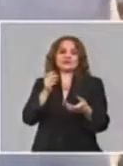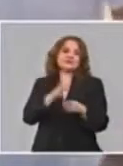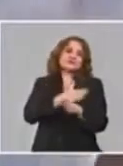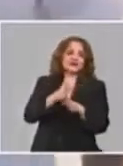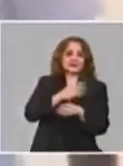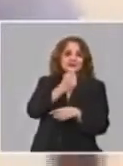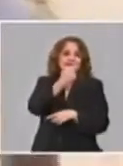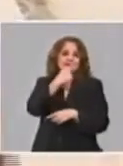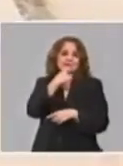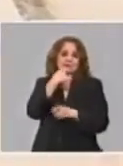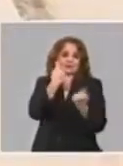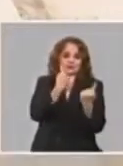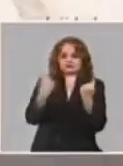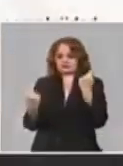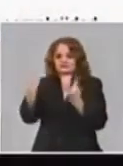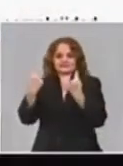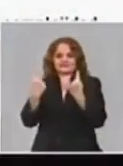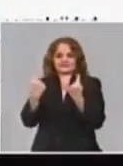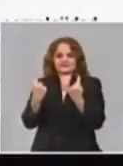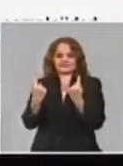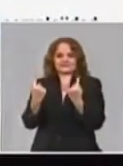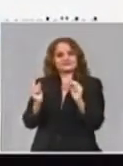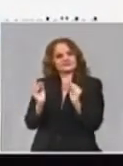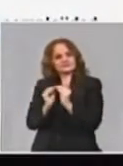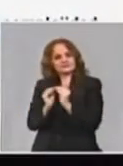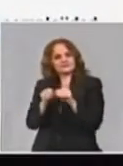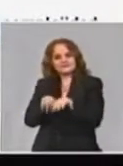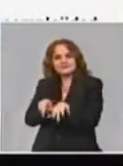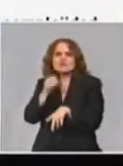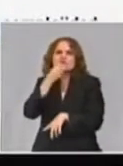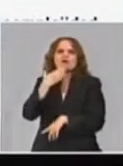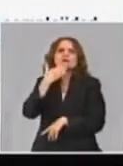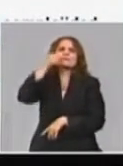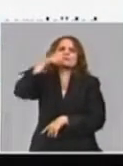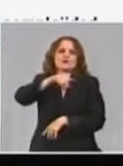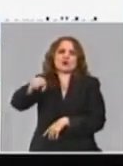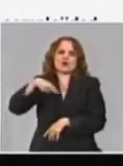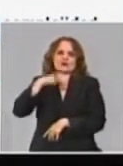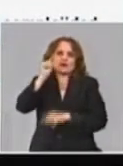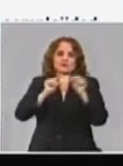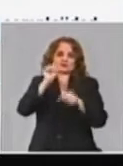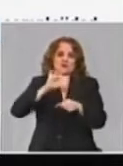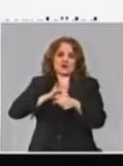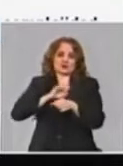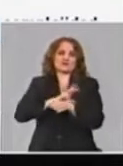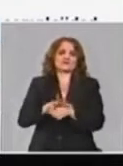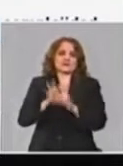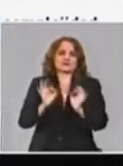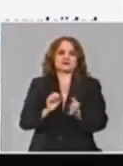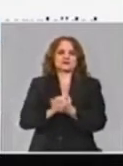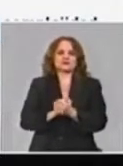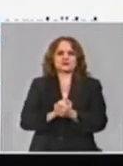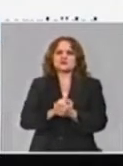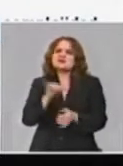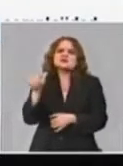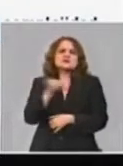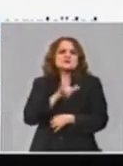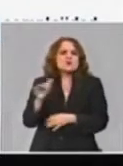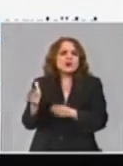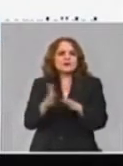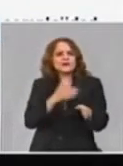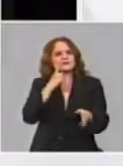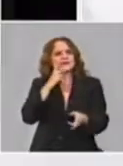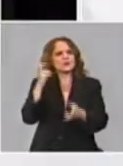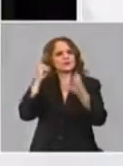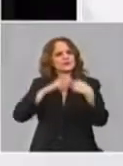buscando la efectividad y estamos también trabajando estudios muchos más quizás más amplios